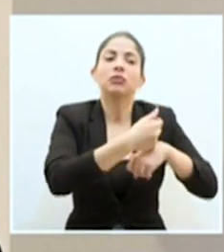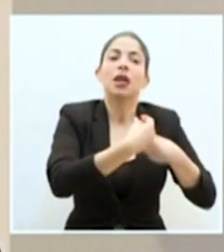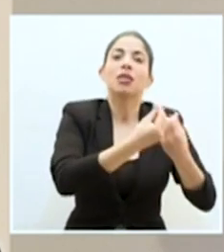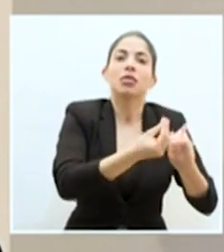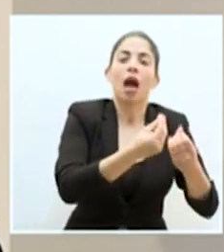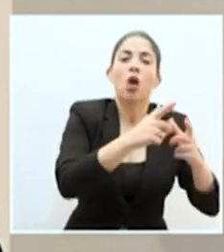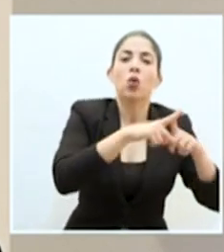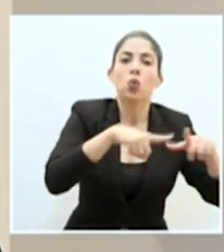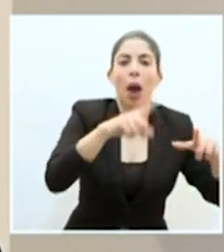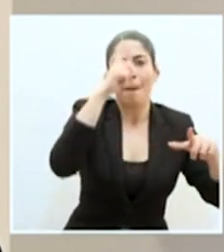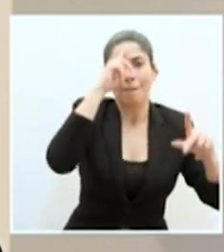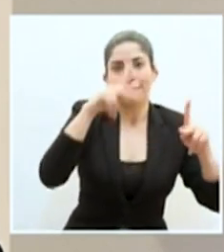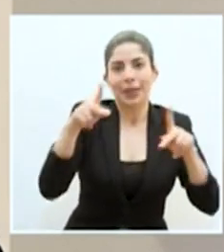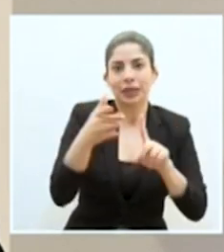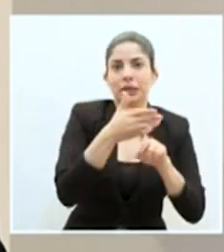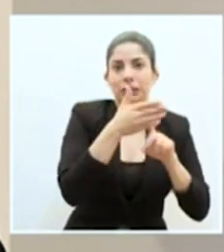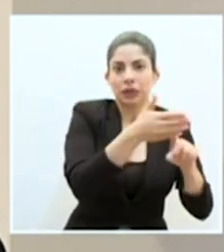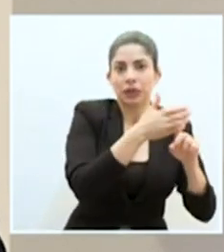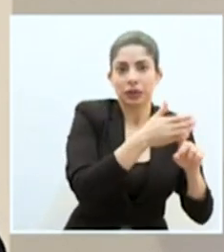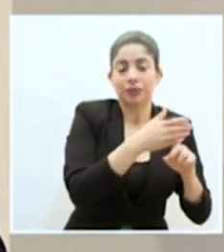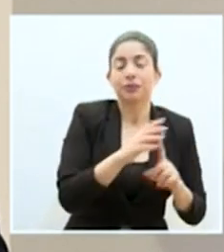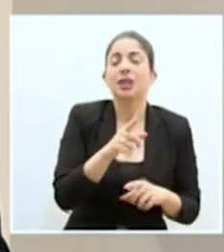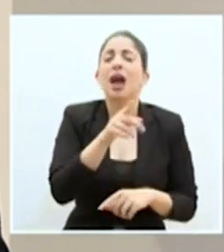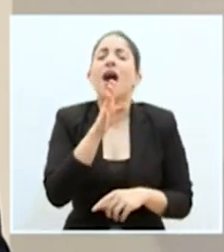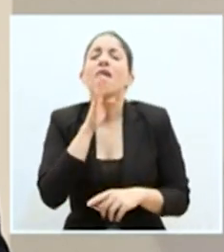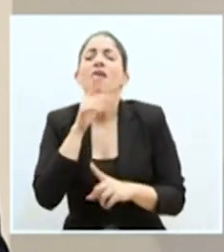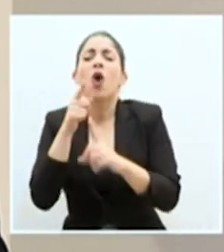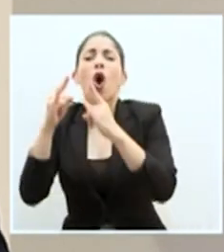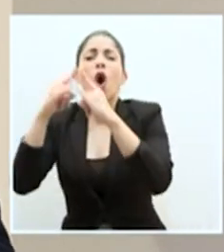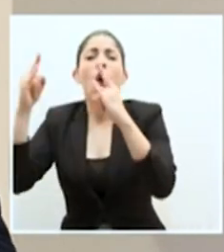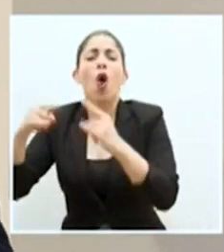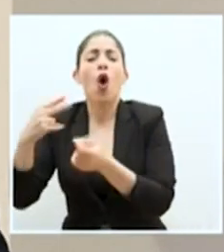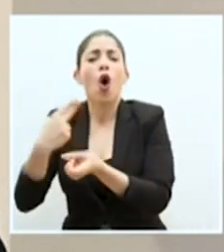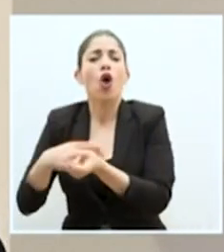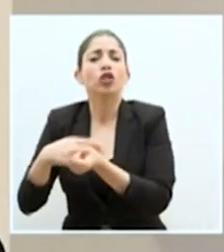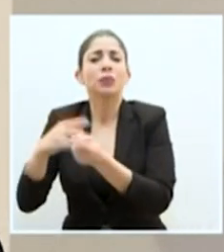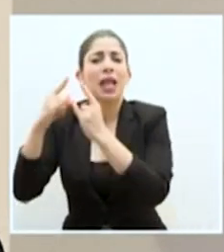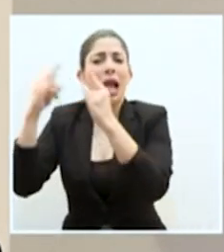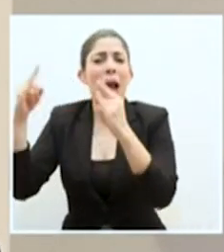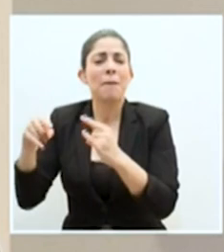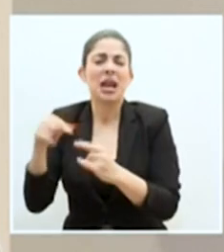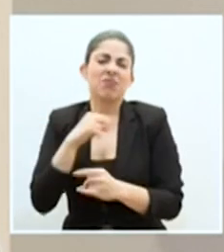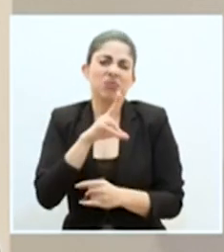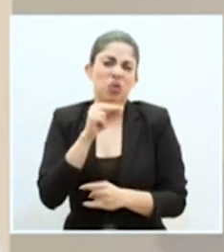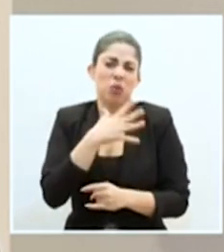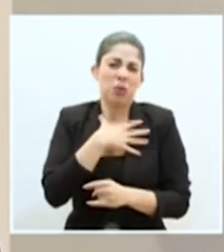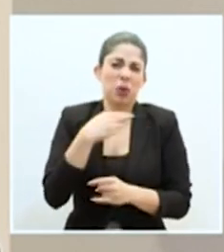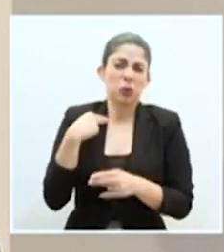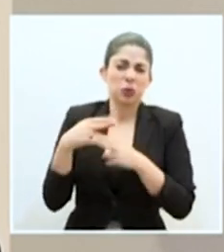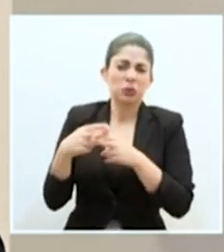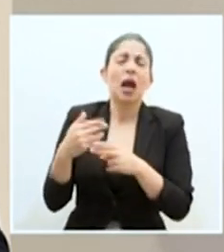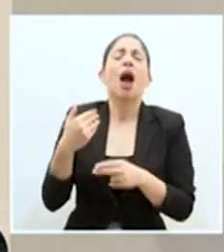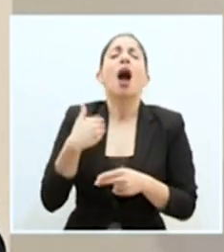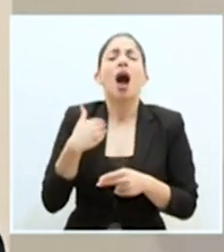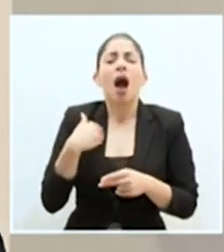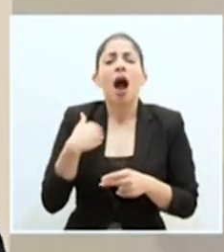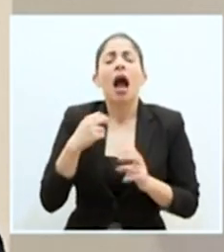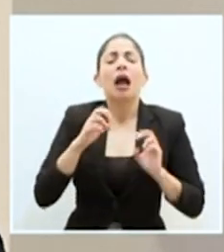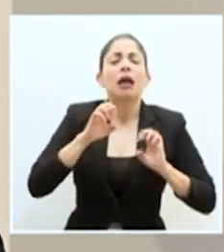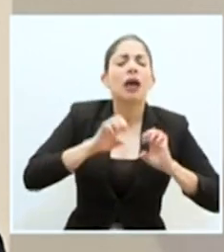aislamiento. Con respecto a un hospital de campaña, yo no me gustaría llamar como hospital de campaña. Obviamente que se están valorando diferentes